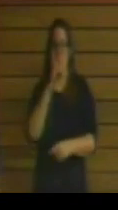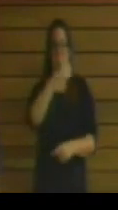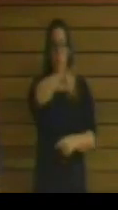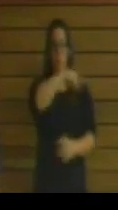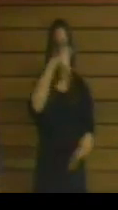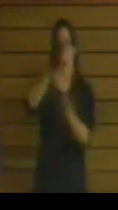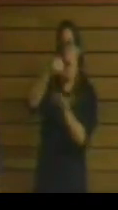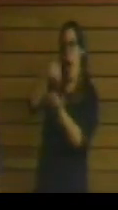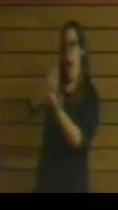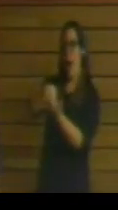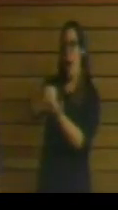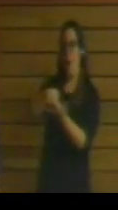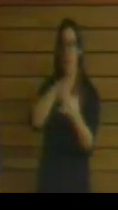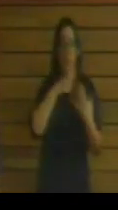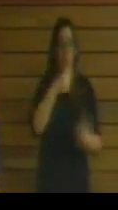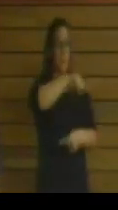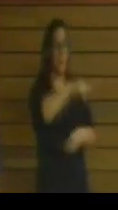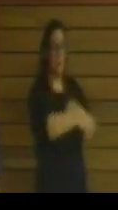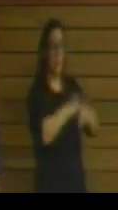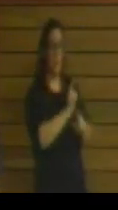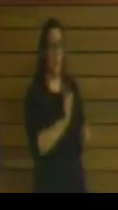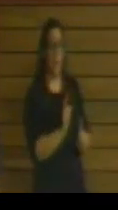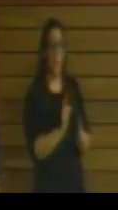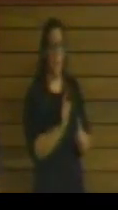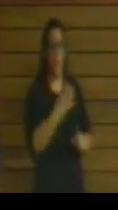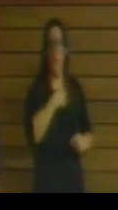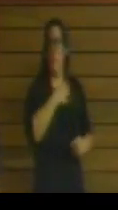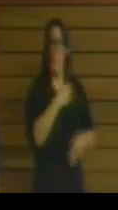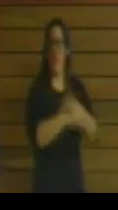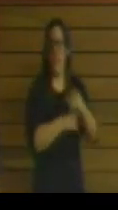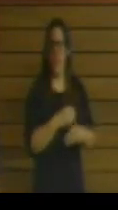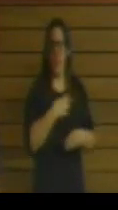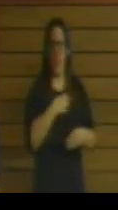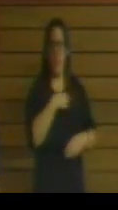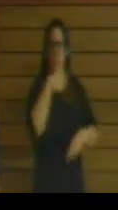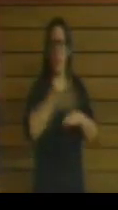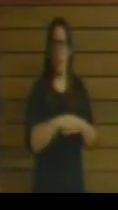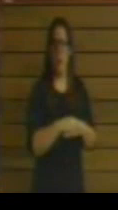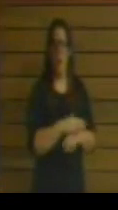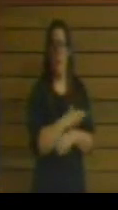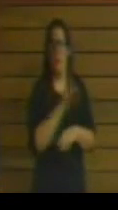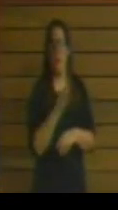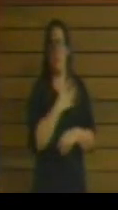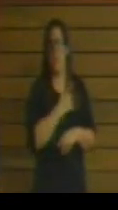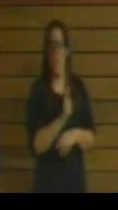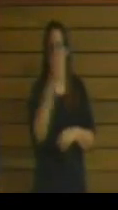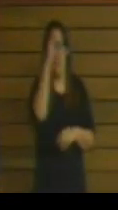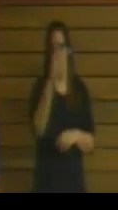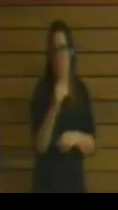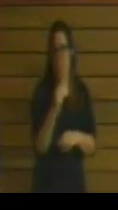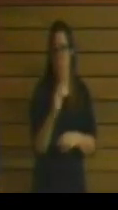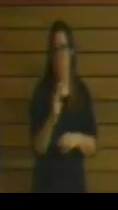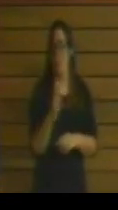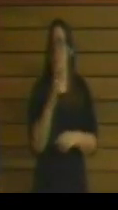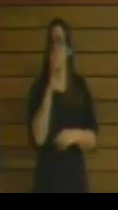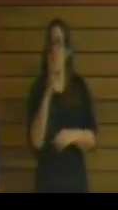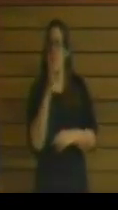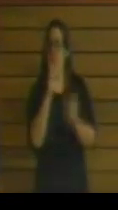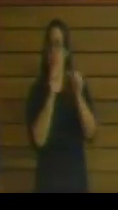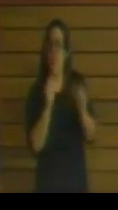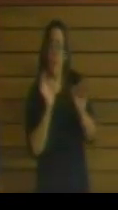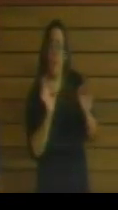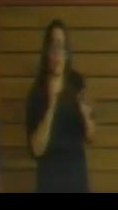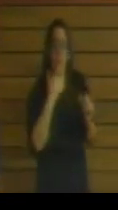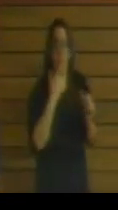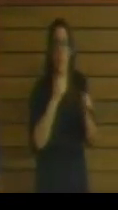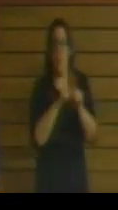demás lo que ustedes no solamente son incapaces de incumplir, es que no quieren respetar. Y por lo tanto, en esa línea, en esa